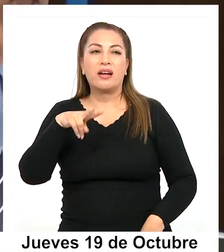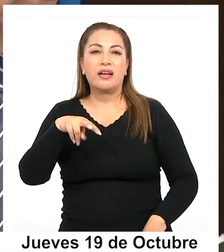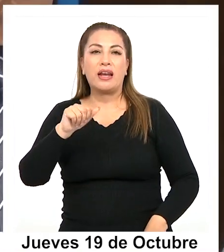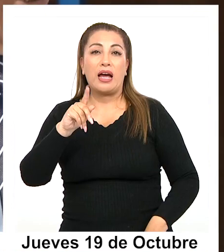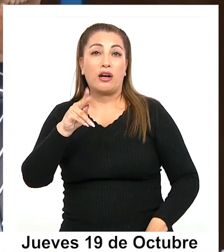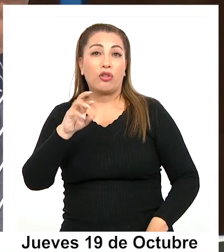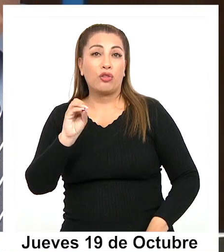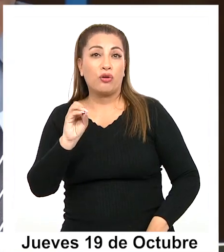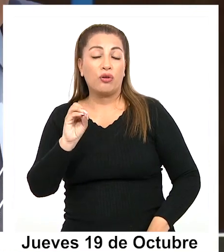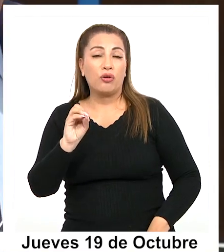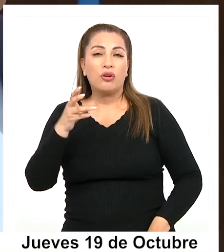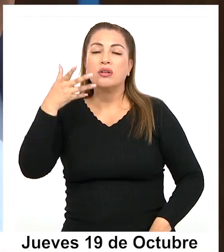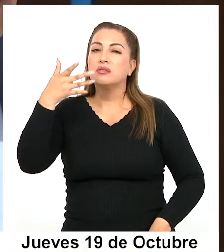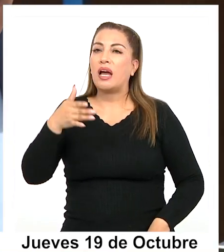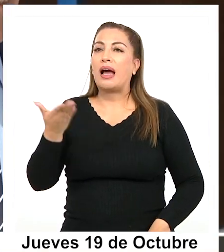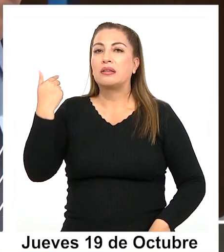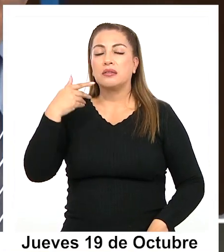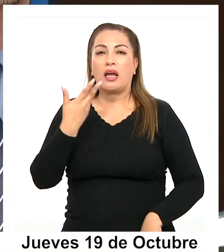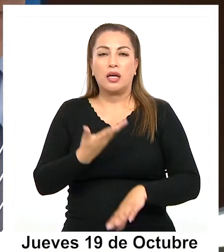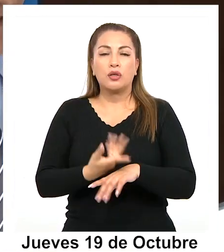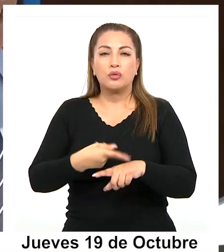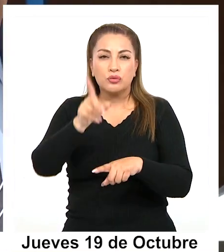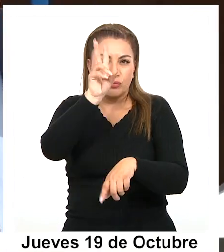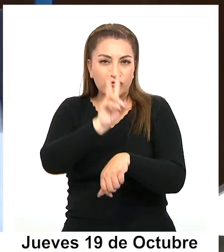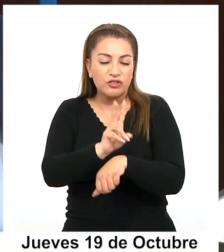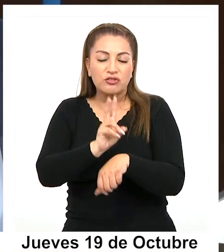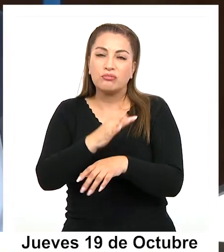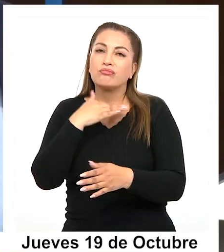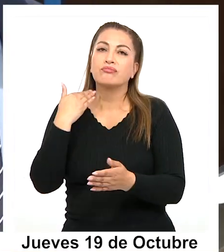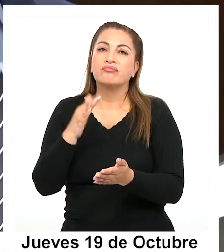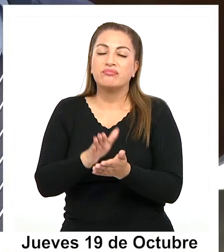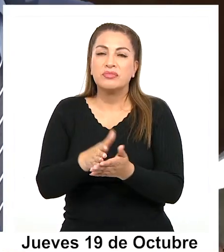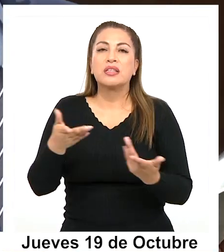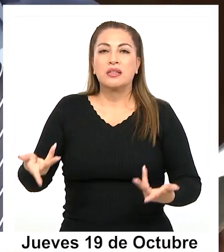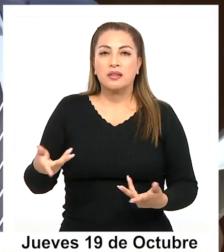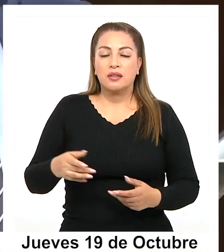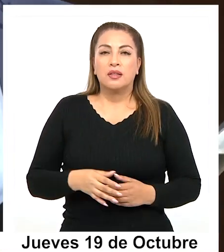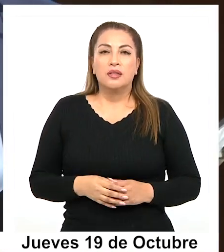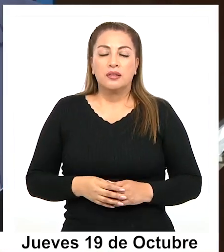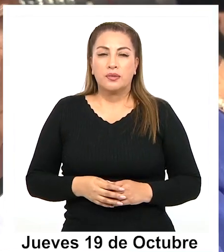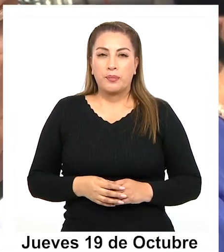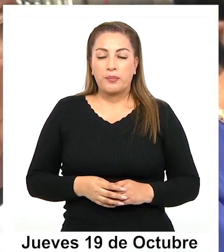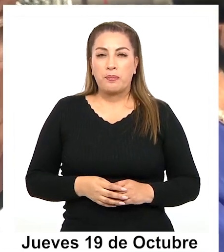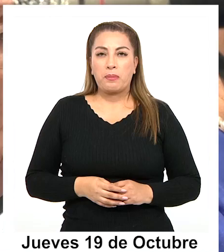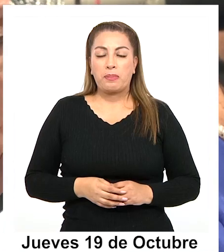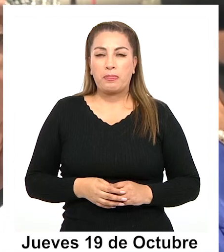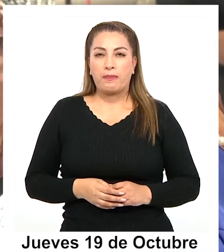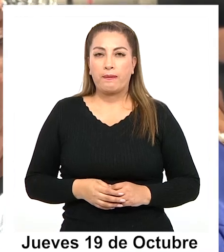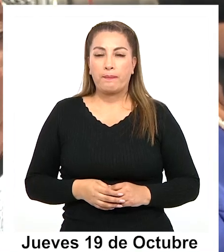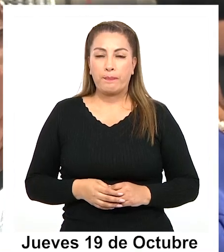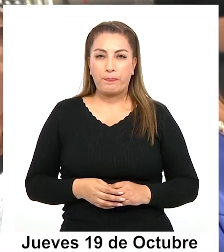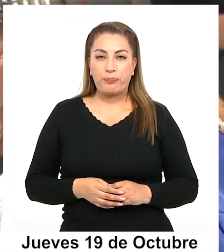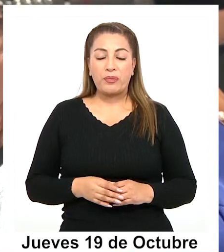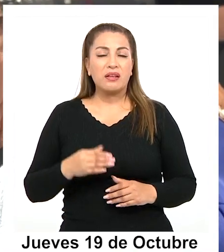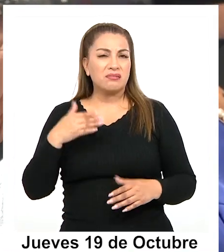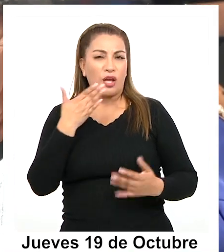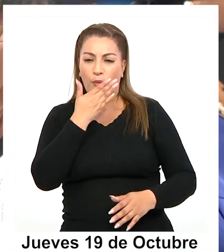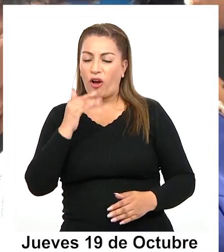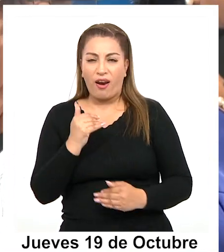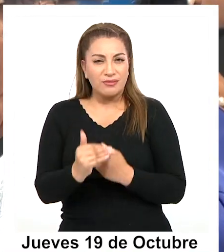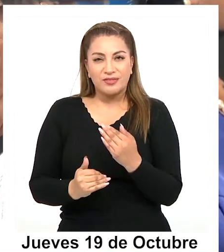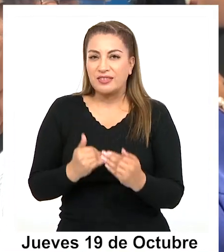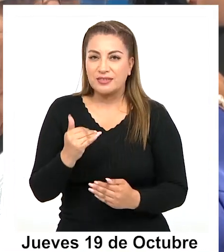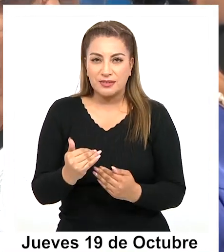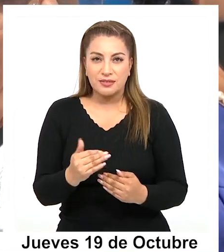nuestro antiguo director, y ha fallecido muy querido por nosotros, Bernardo Ilaja Carizaya. Y él ha logrado sacar lo mejor de